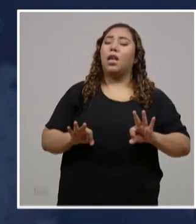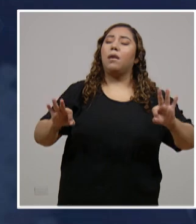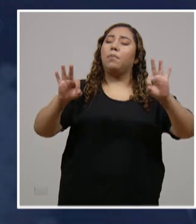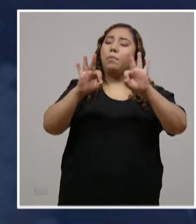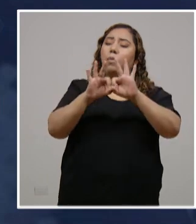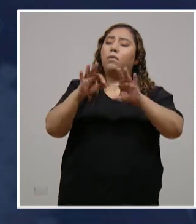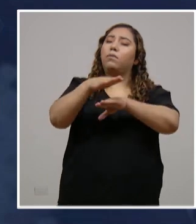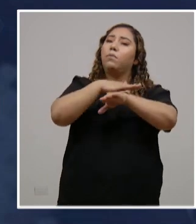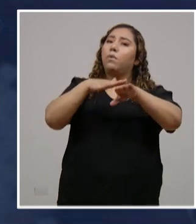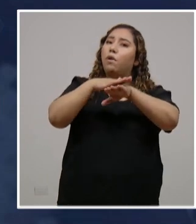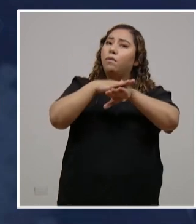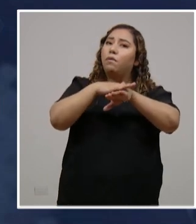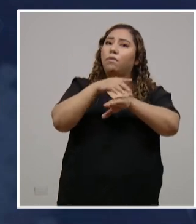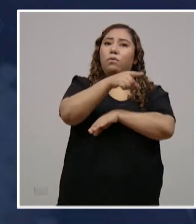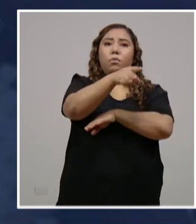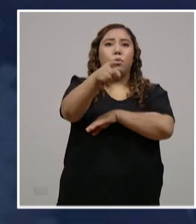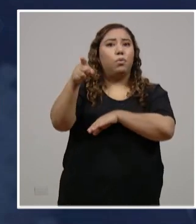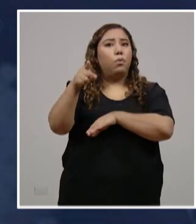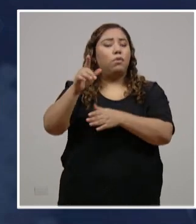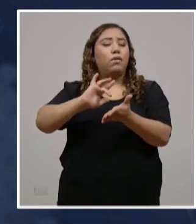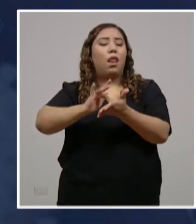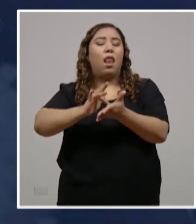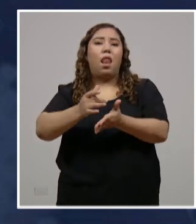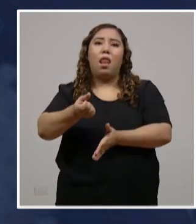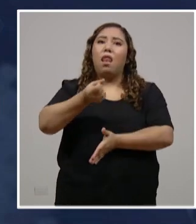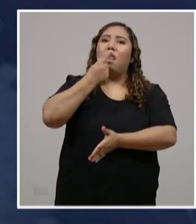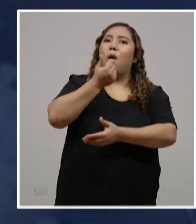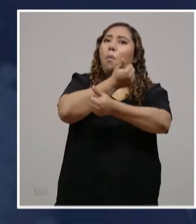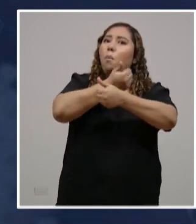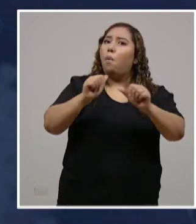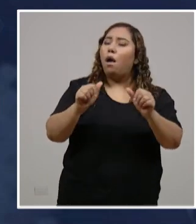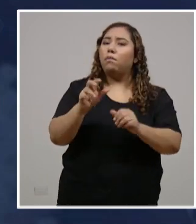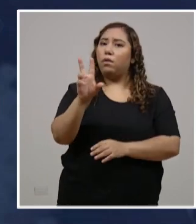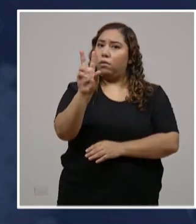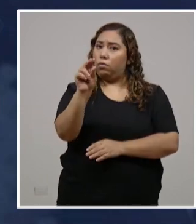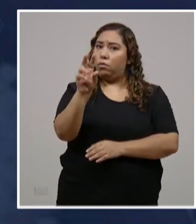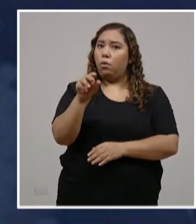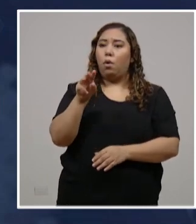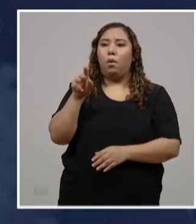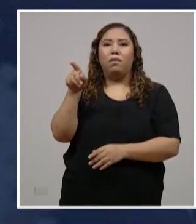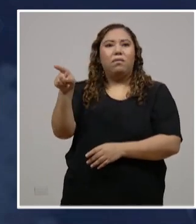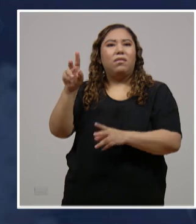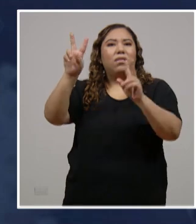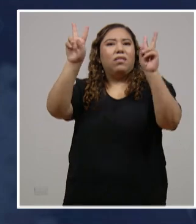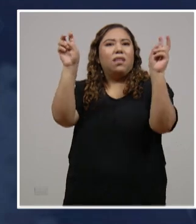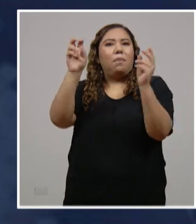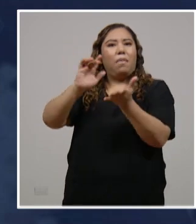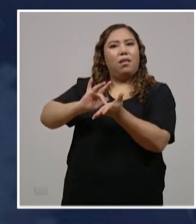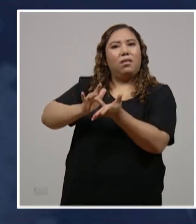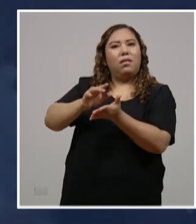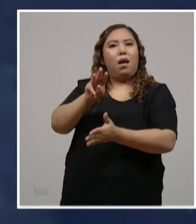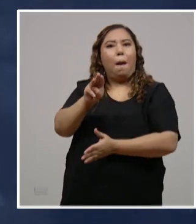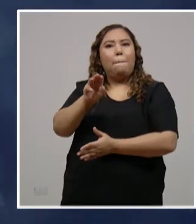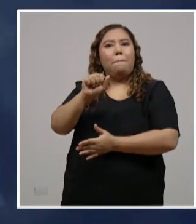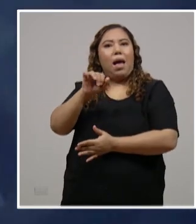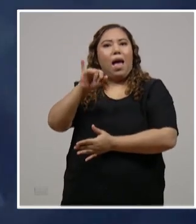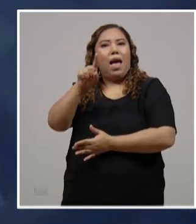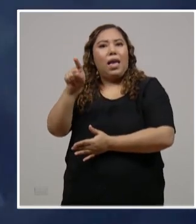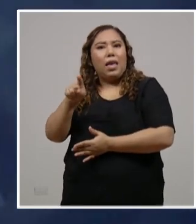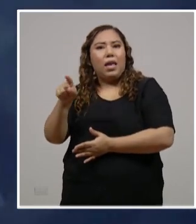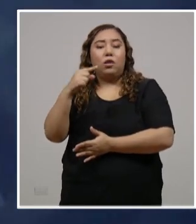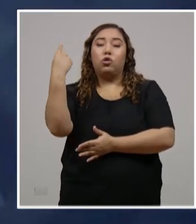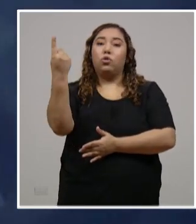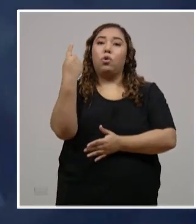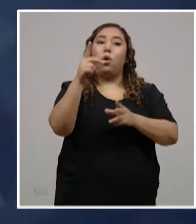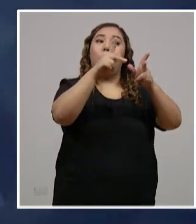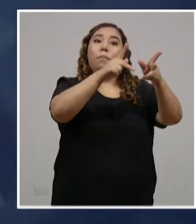por favor, no se automedique. Recordemos que el tratamiento MAINS es para pacientes con el diagnóstico de COVID-19. No es